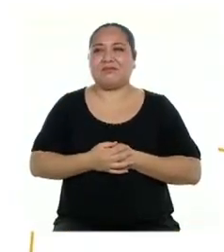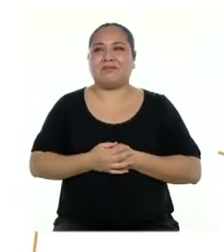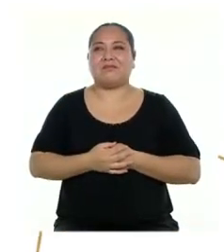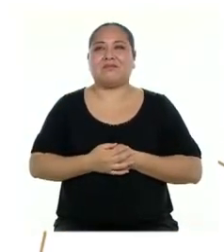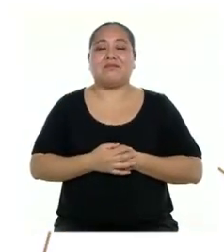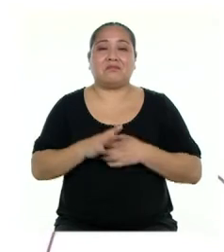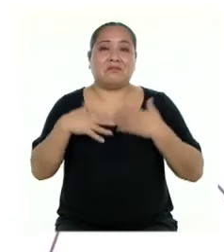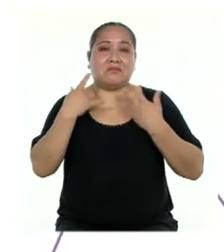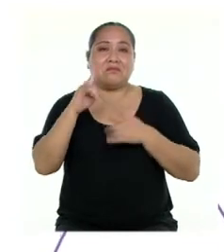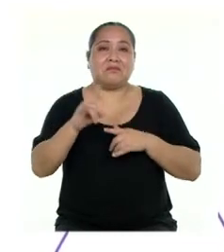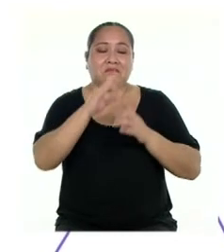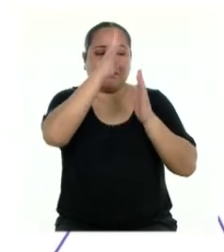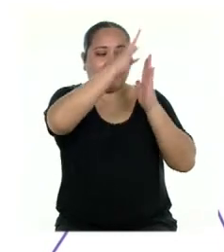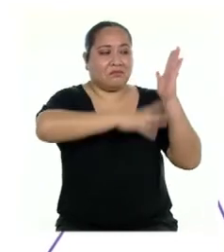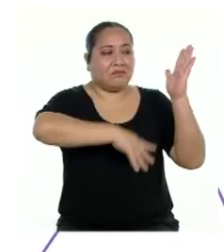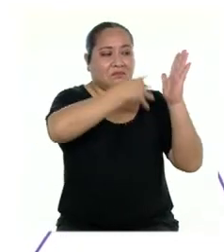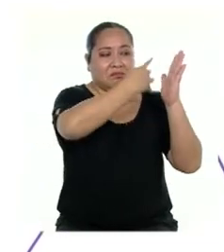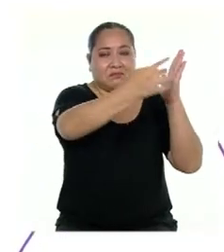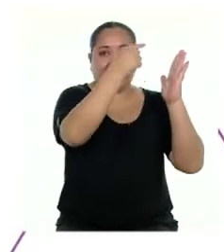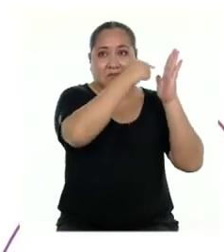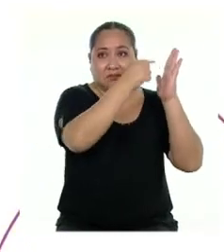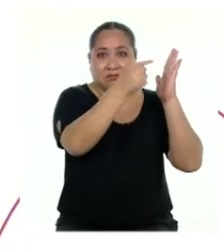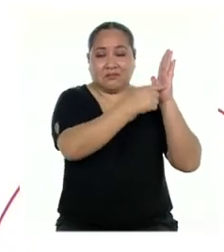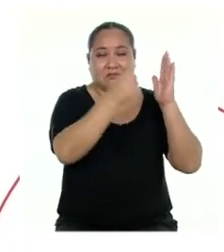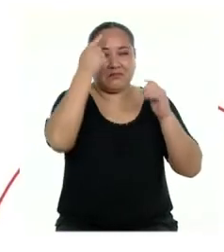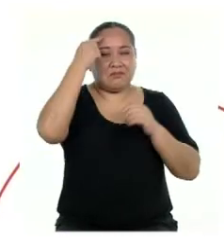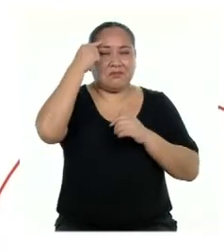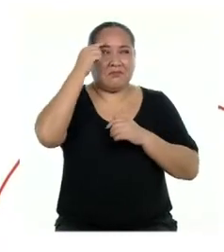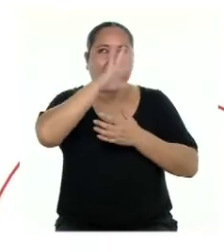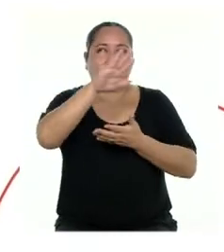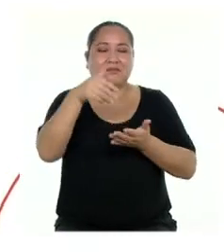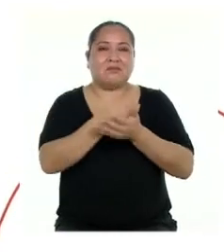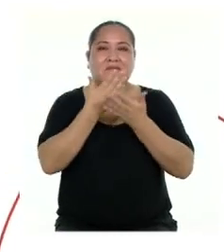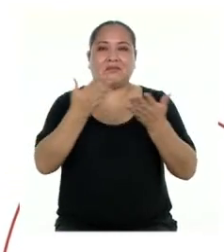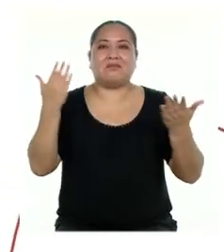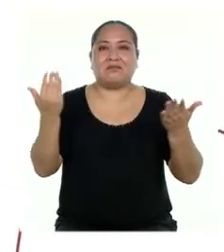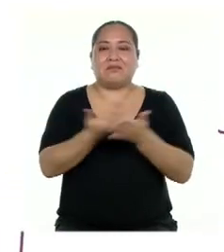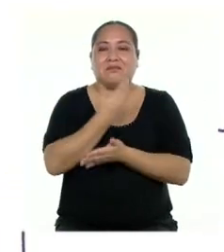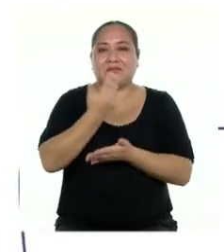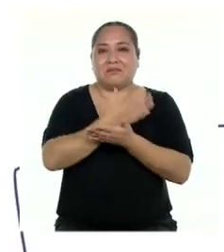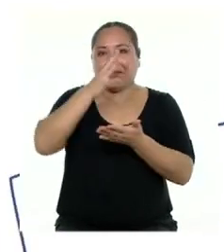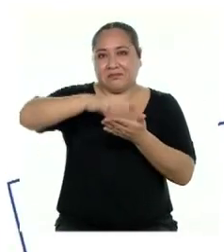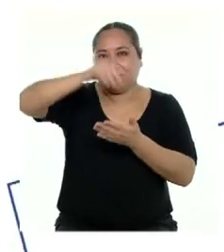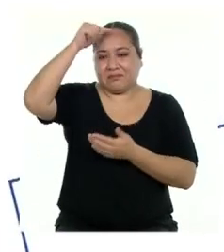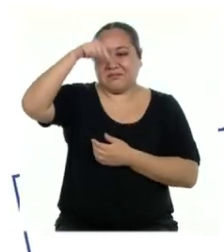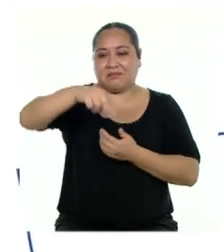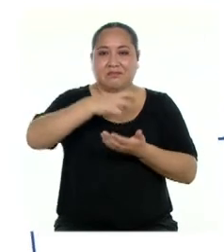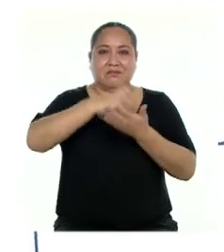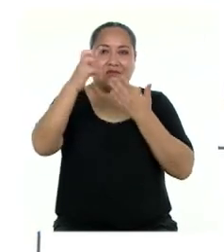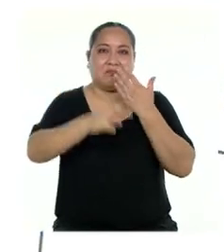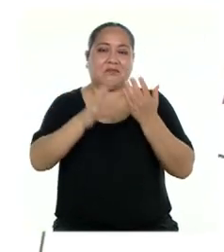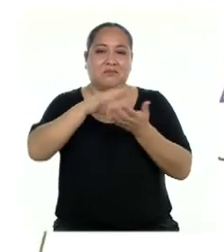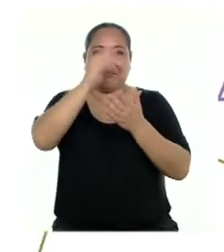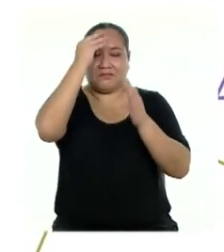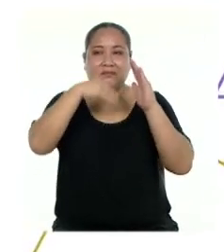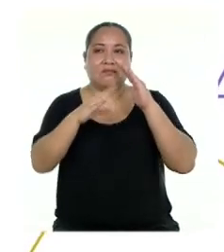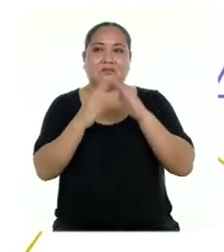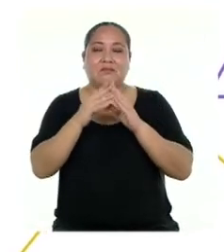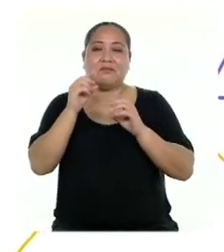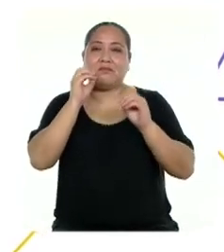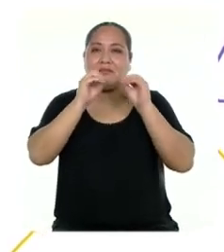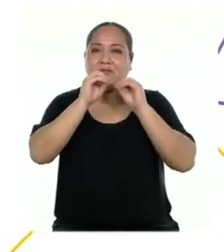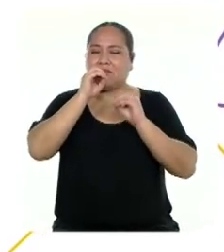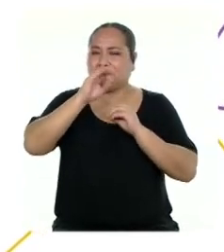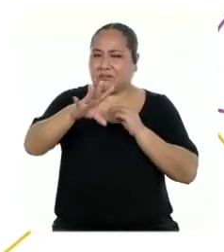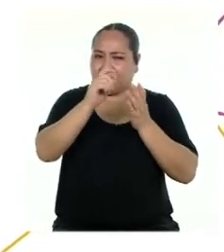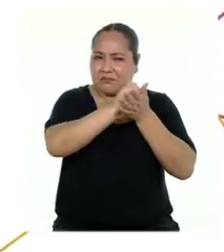Pueden usar este cuadro para que pensemos acerca de todo lo nuevo que han aprendido con los programas de Aprendo en Casa. Para ello, señalen aquello